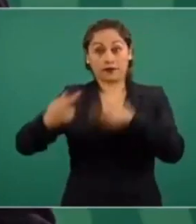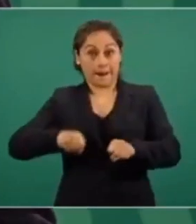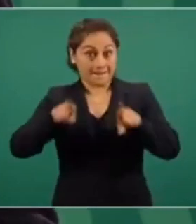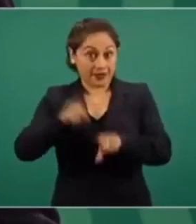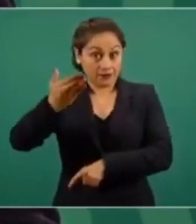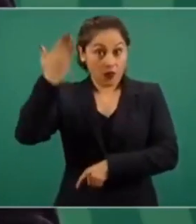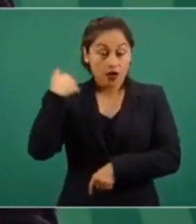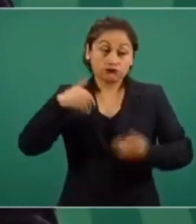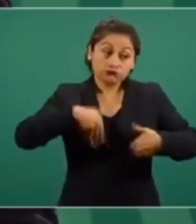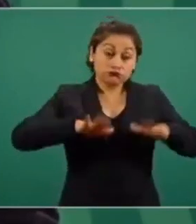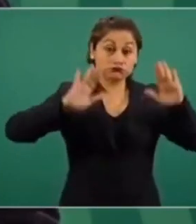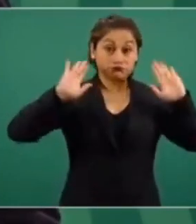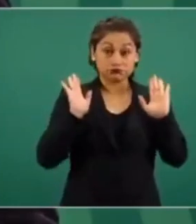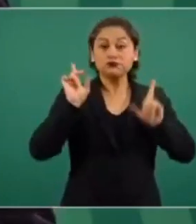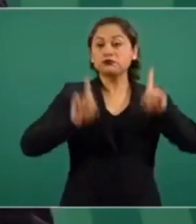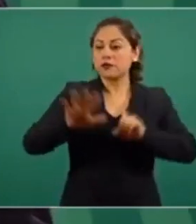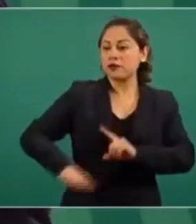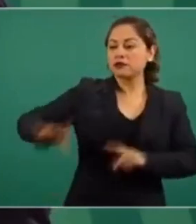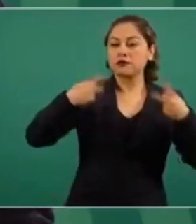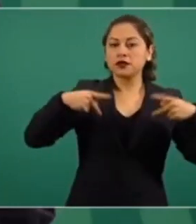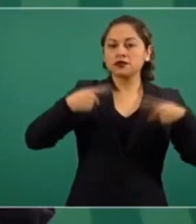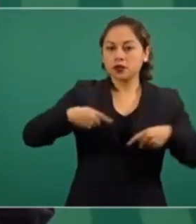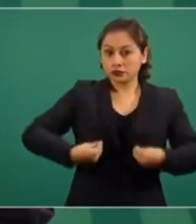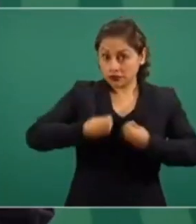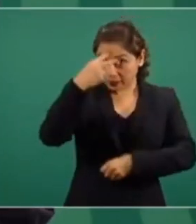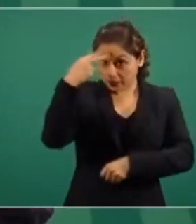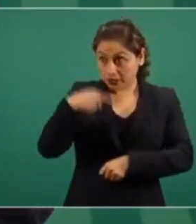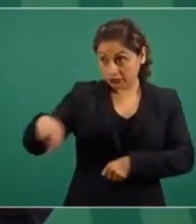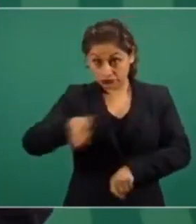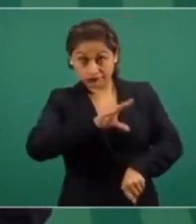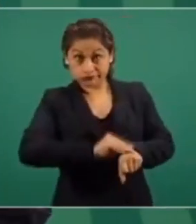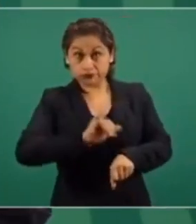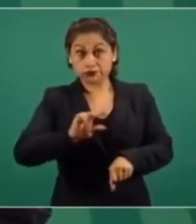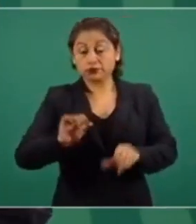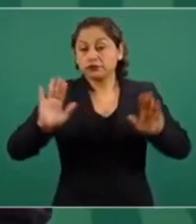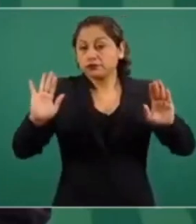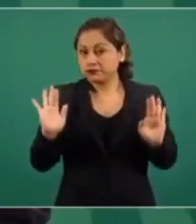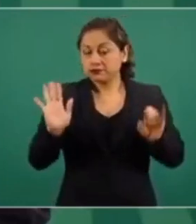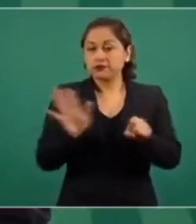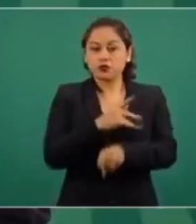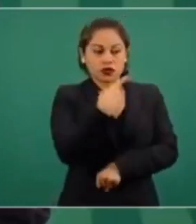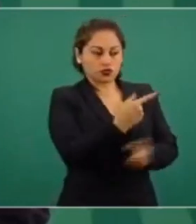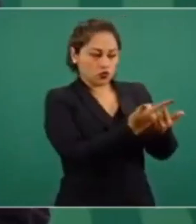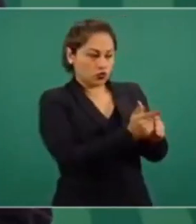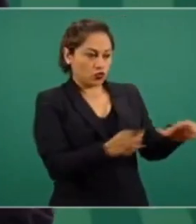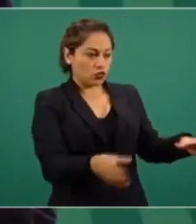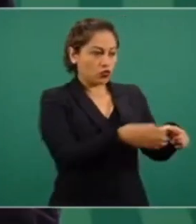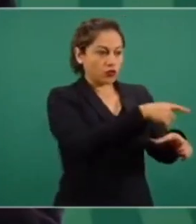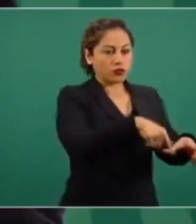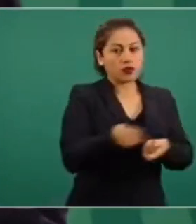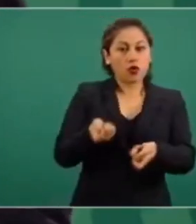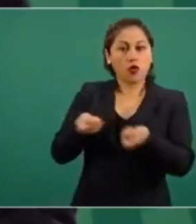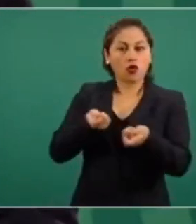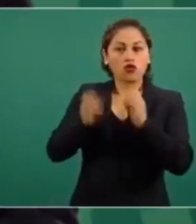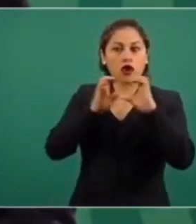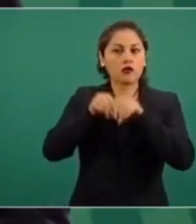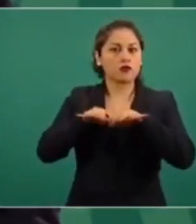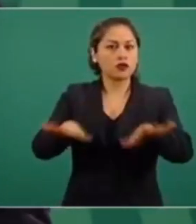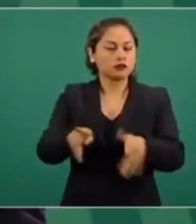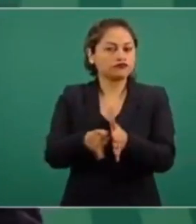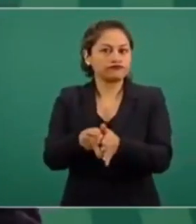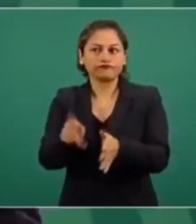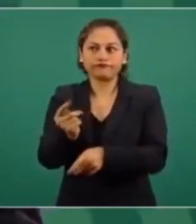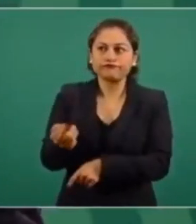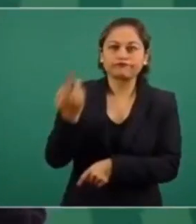a permitir, porque como estos grupos de intereses creados controlan los medios de comunicación, o la mayoría de los medios de comunicación